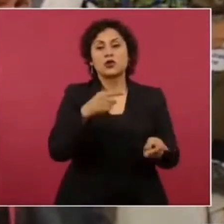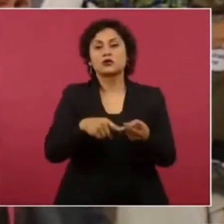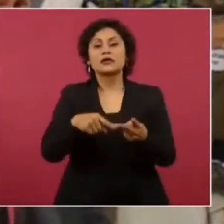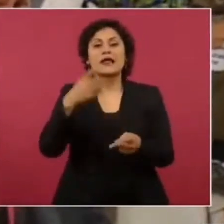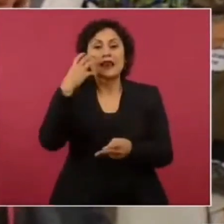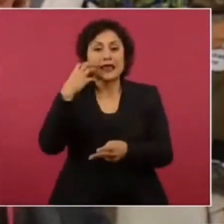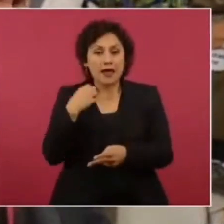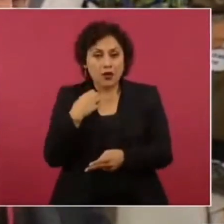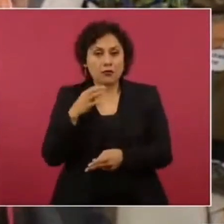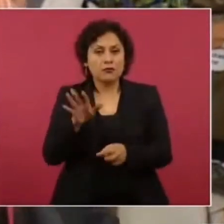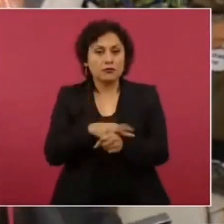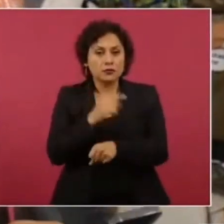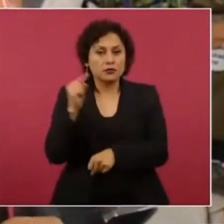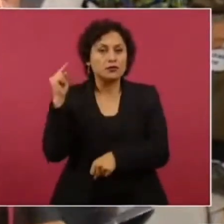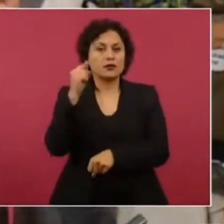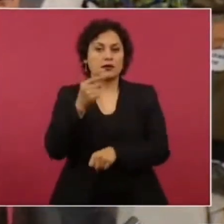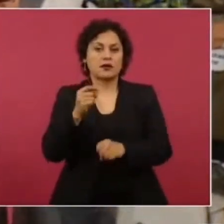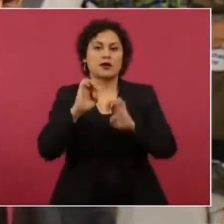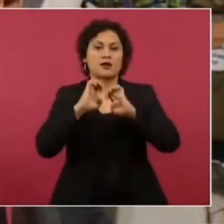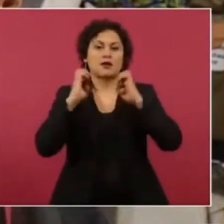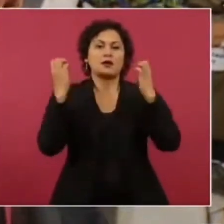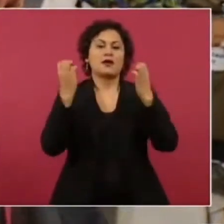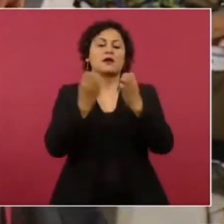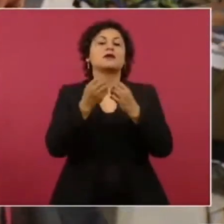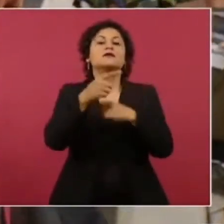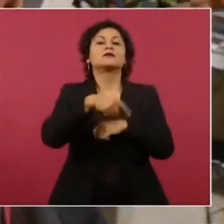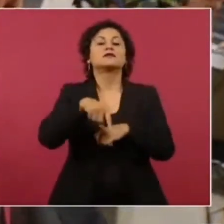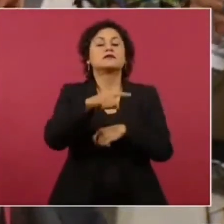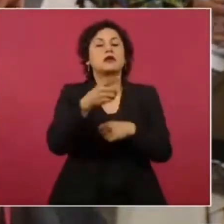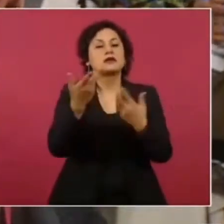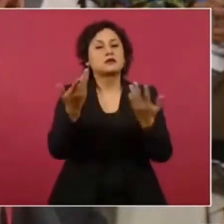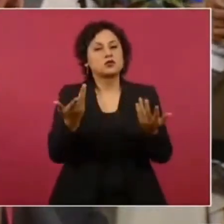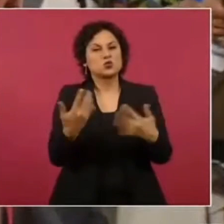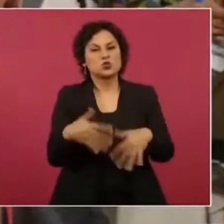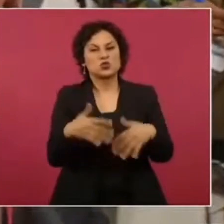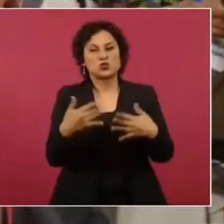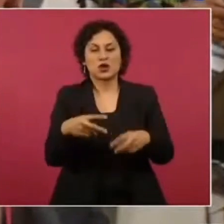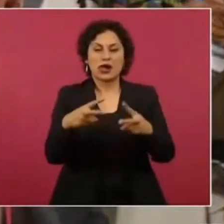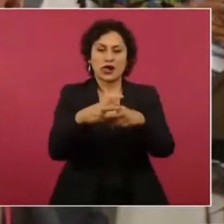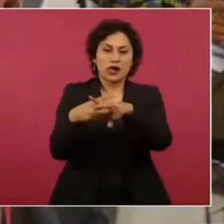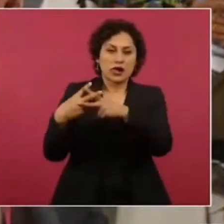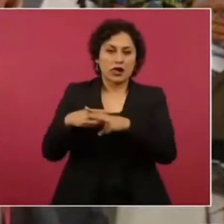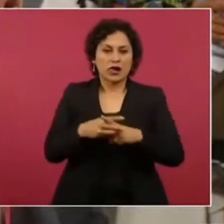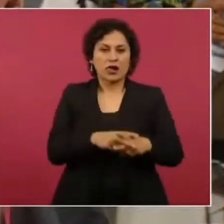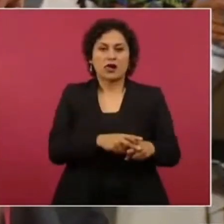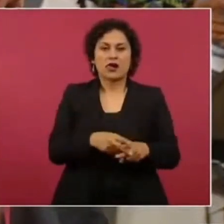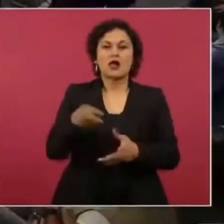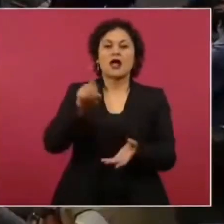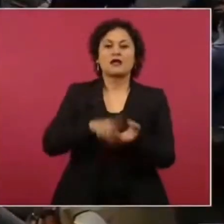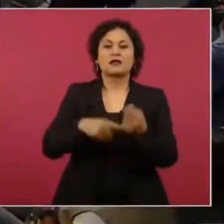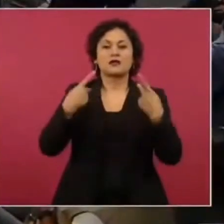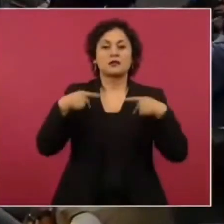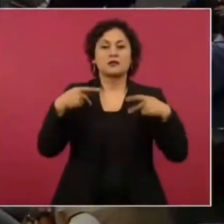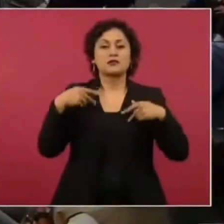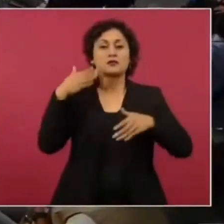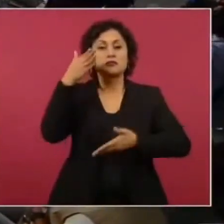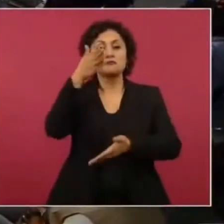con los aficionados, un grupo golpeó a los aficionados. Bueno,